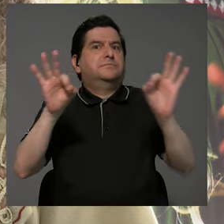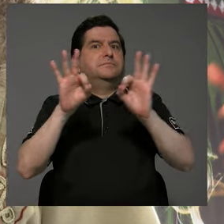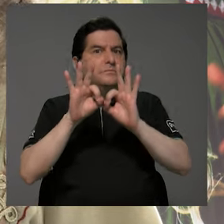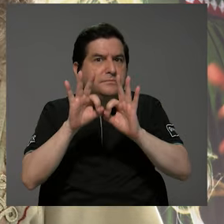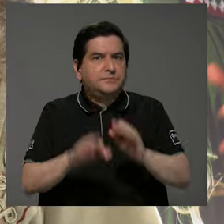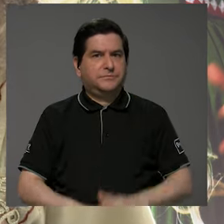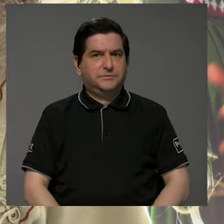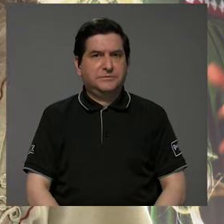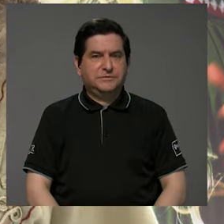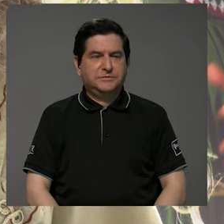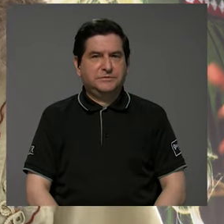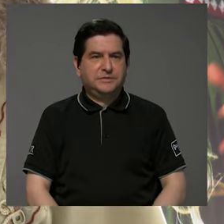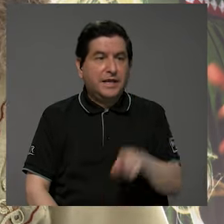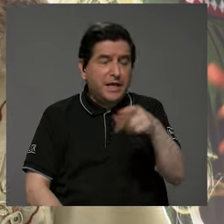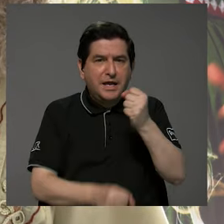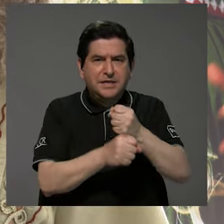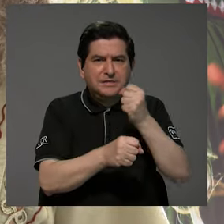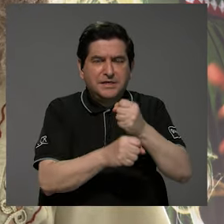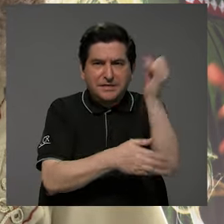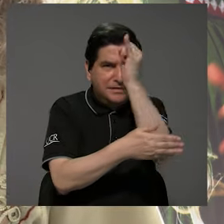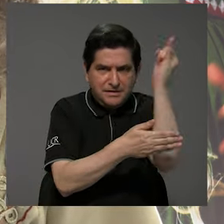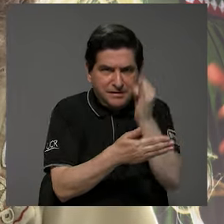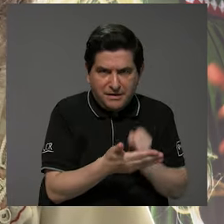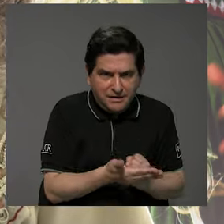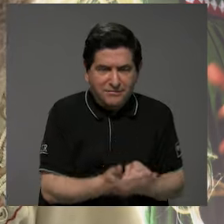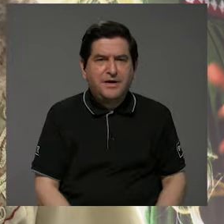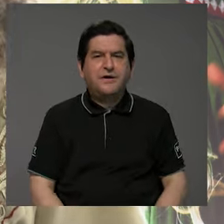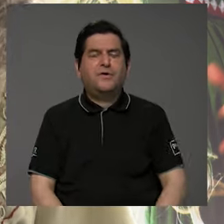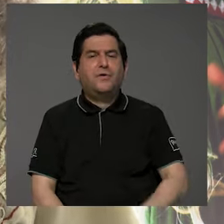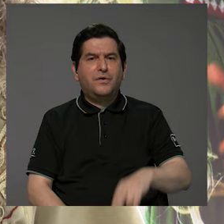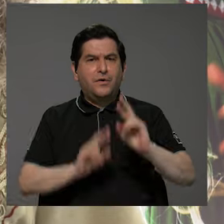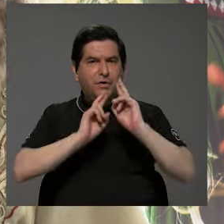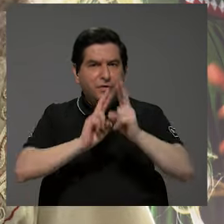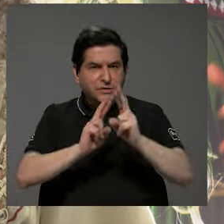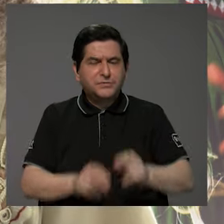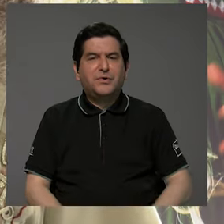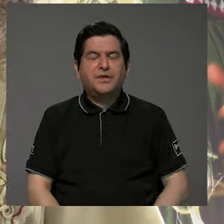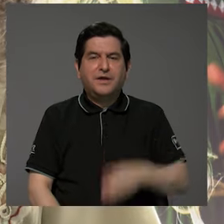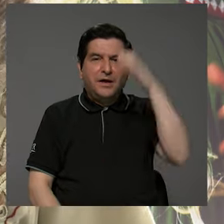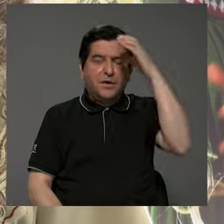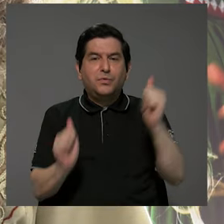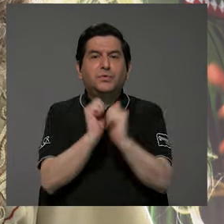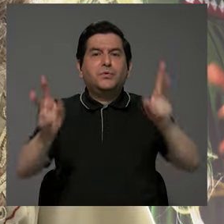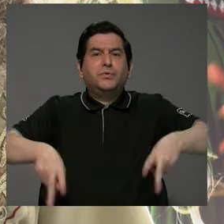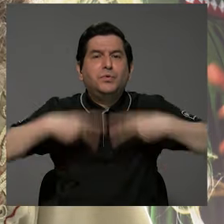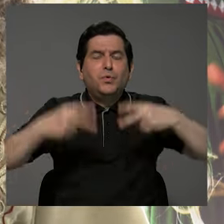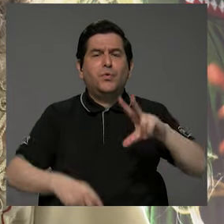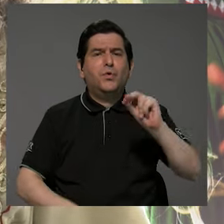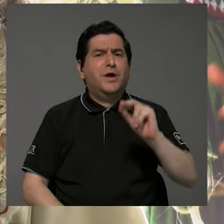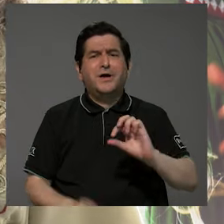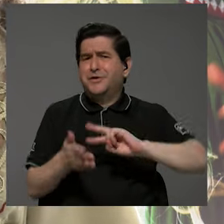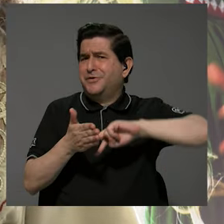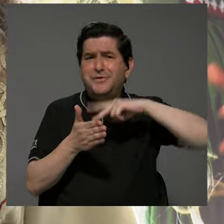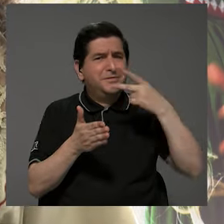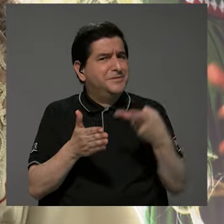estas artesanías responden a culturas vivas. No solo son